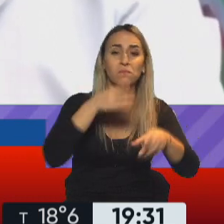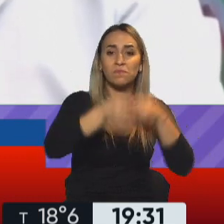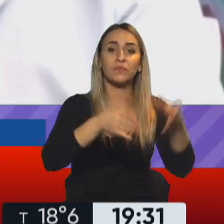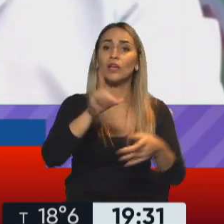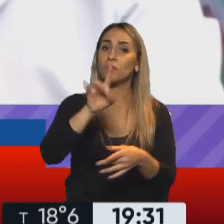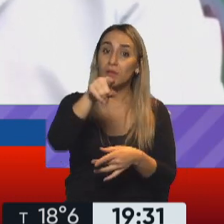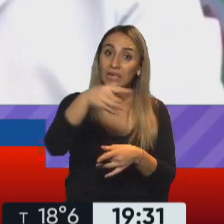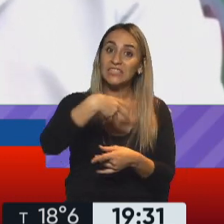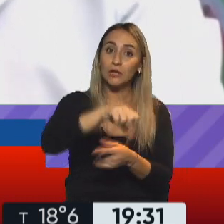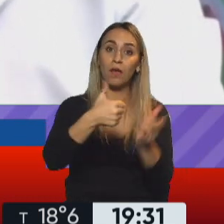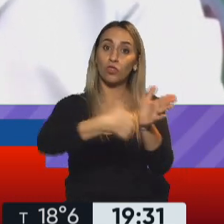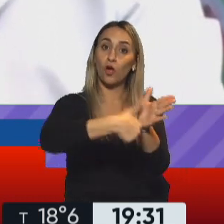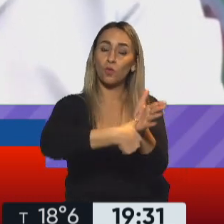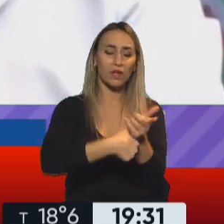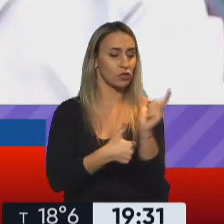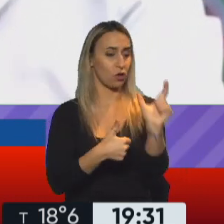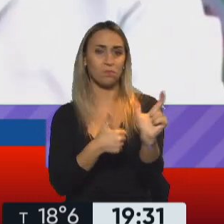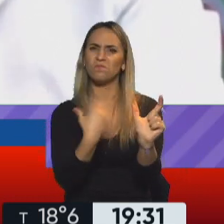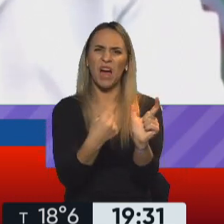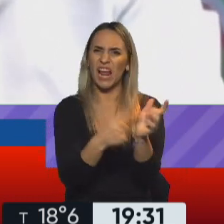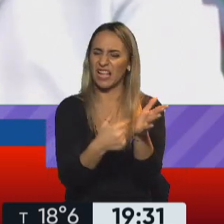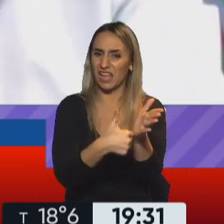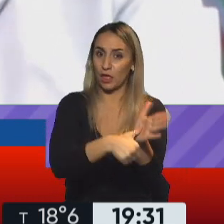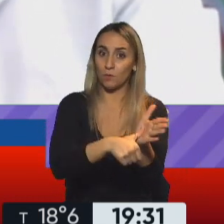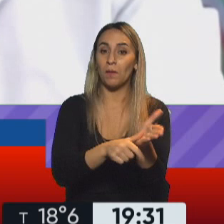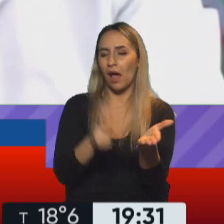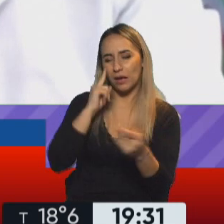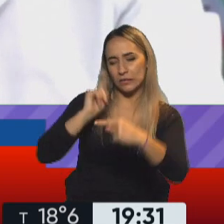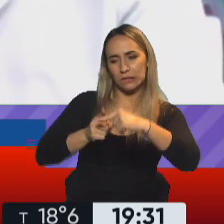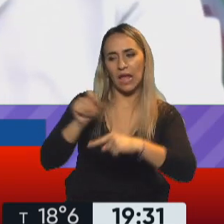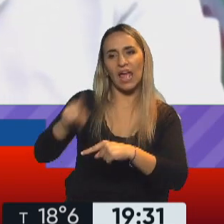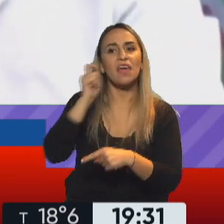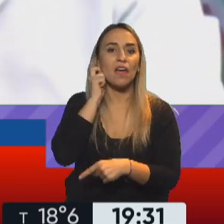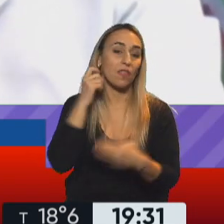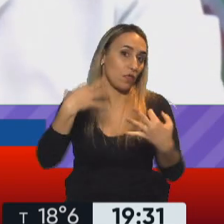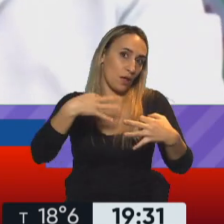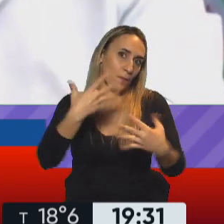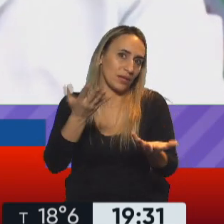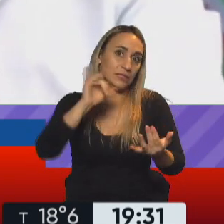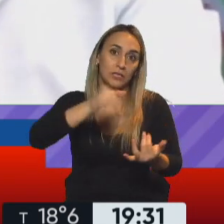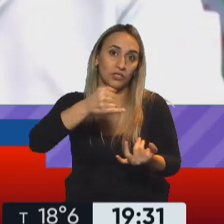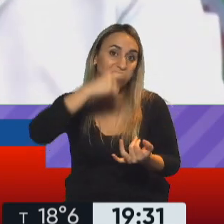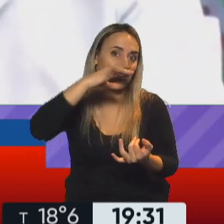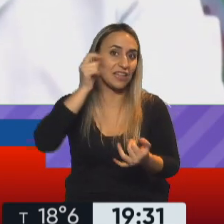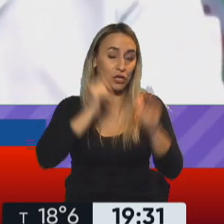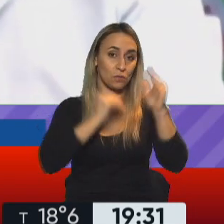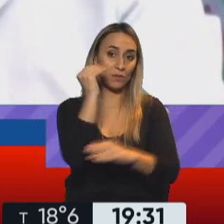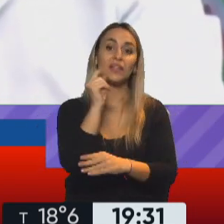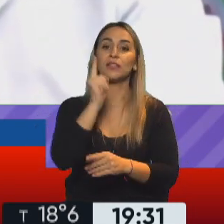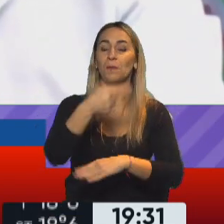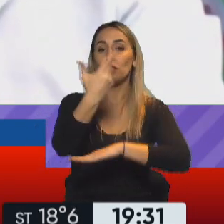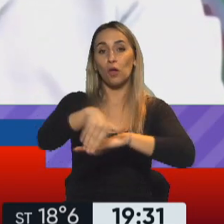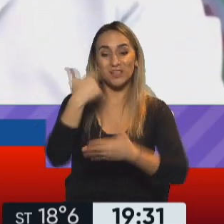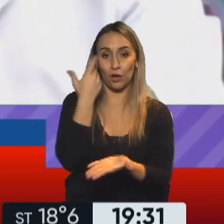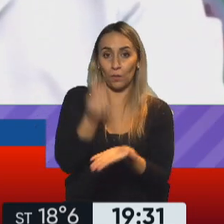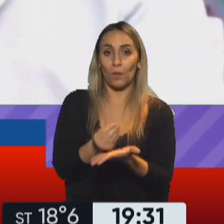El DNI solo sirve para detectar, para calcular la edad que tiene la persona, obviamente tiene que ser mayor de 70 años y tiene que tener domicilio obviamente